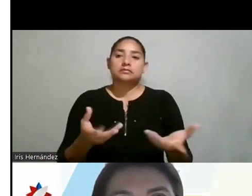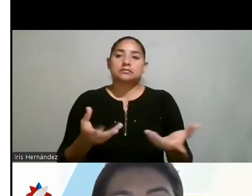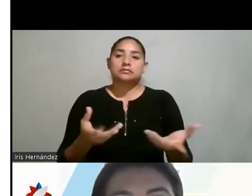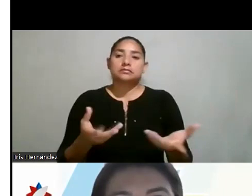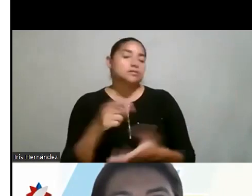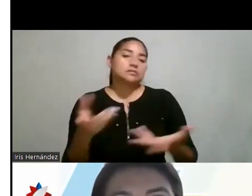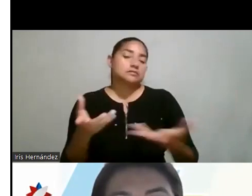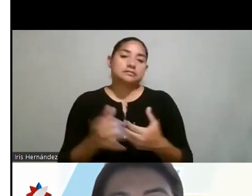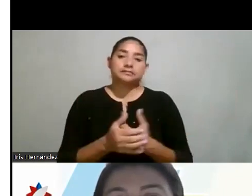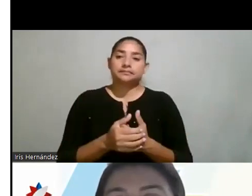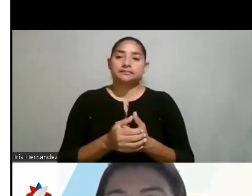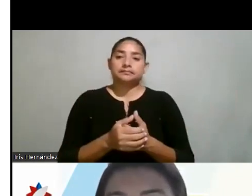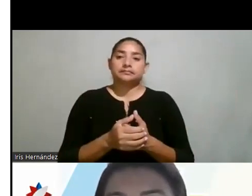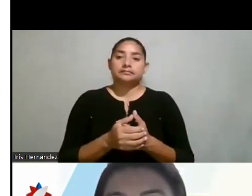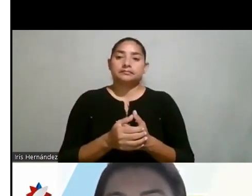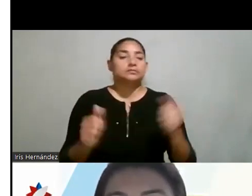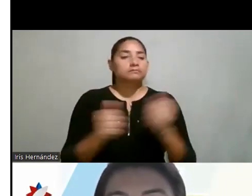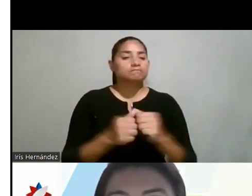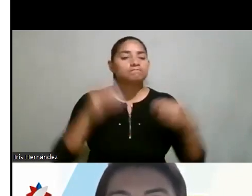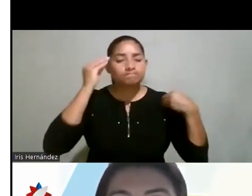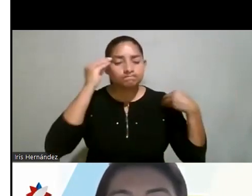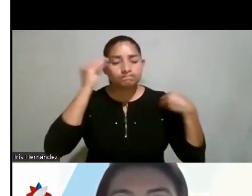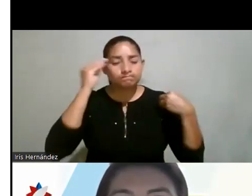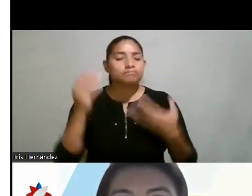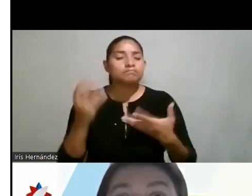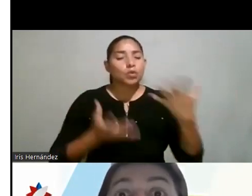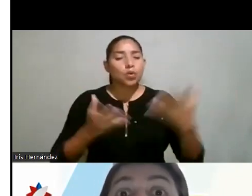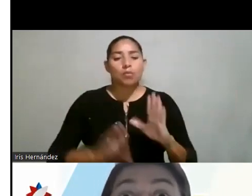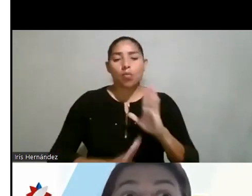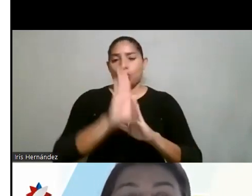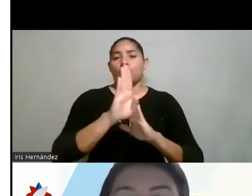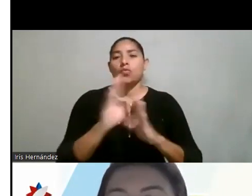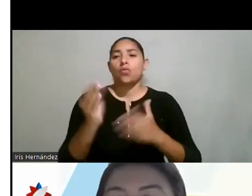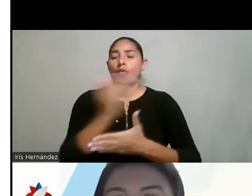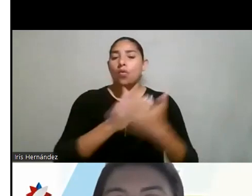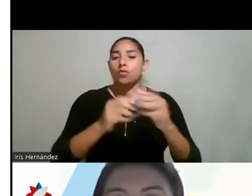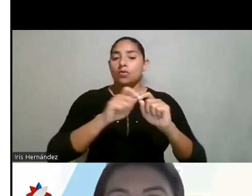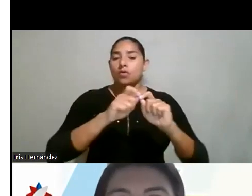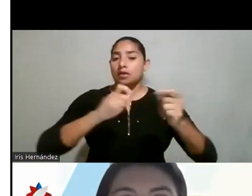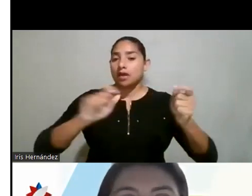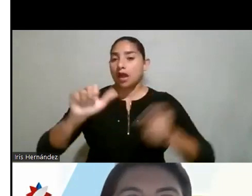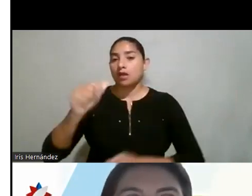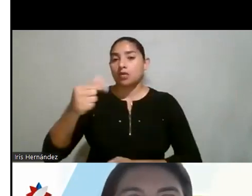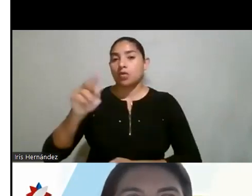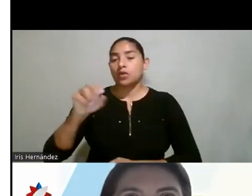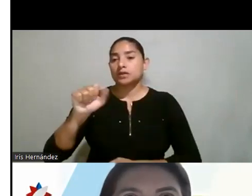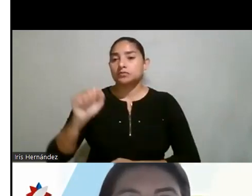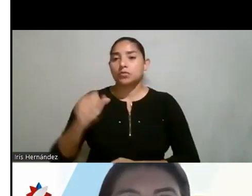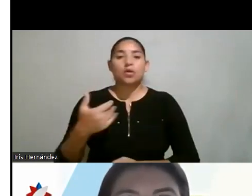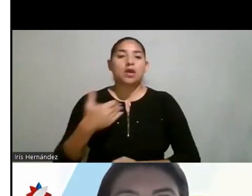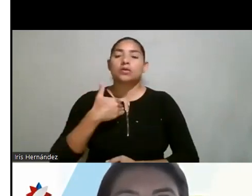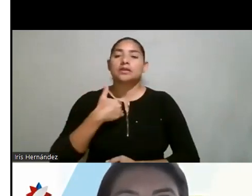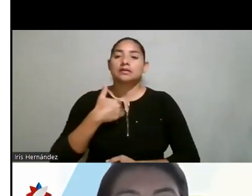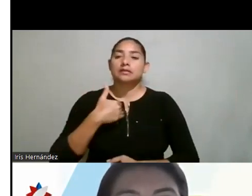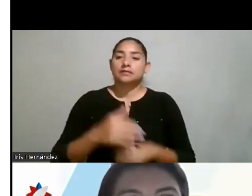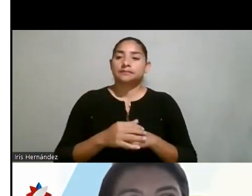a estar, digamos, tan conscientes de cómo generar un algoritmo de inteligencia artificial que no tenga un,